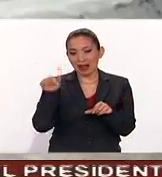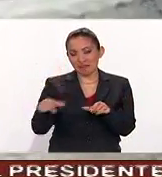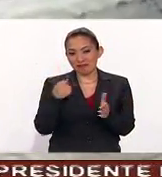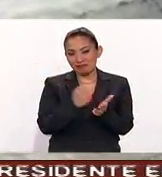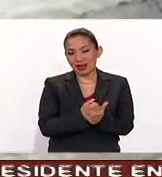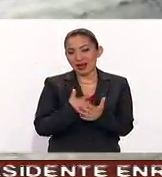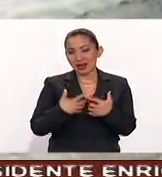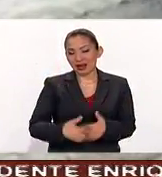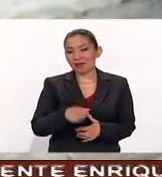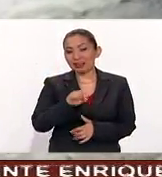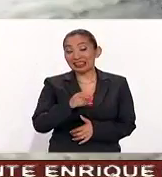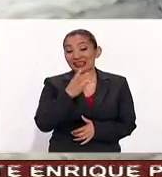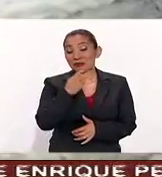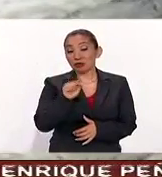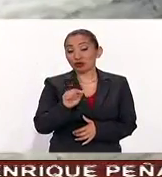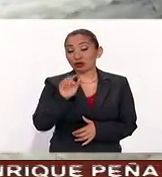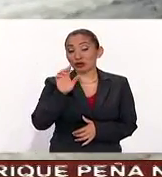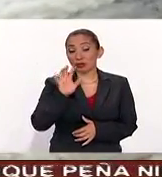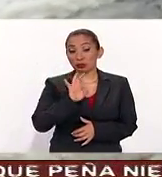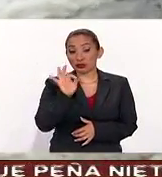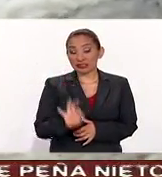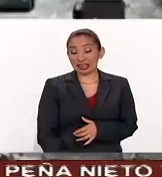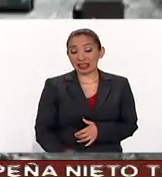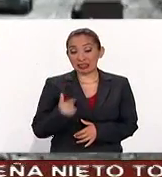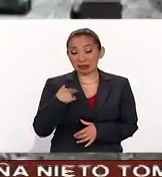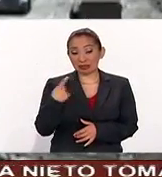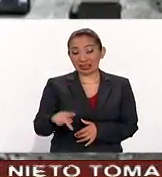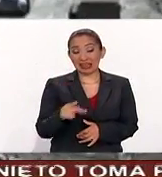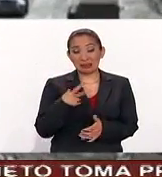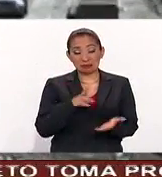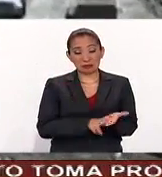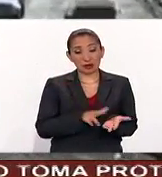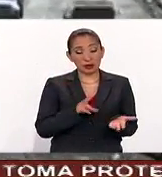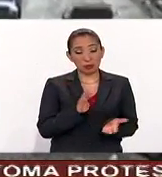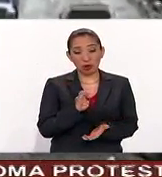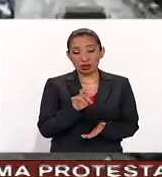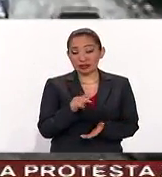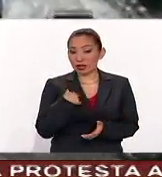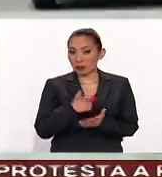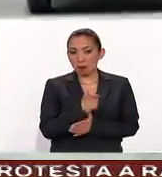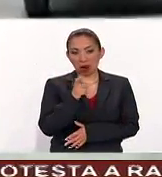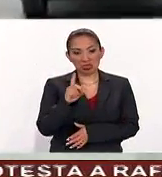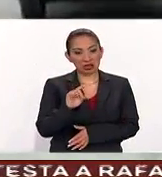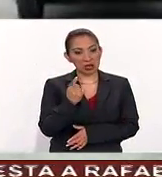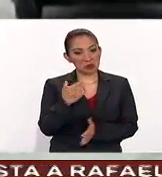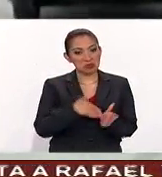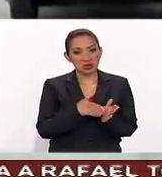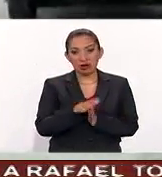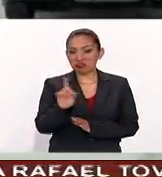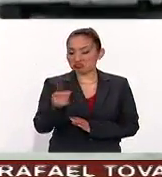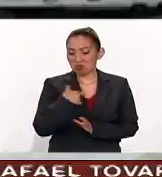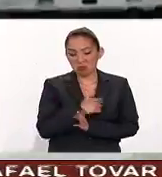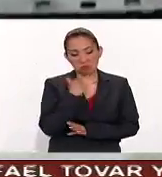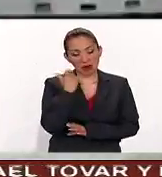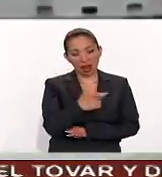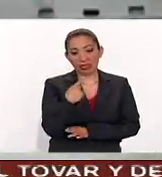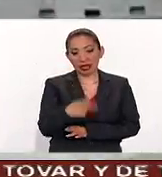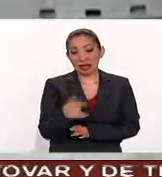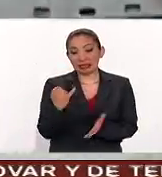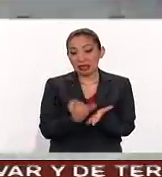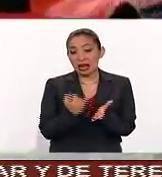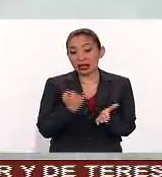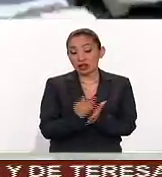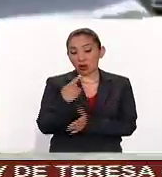perdió 23.95% en el mercado accionario, tras anunciar que no pagaría 31 millones de dólares producto de los